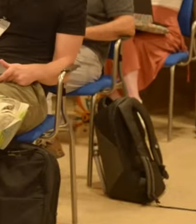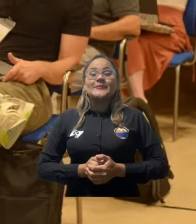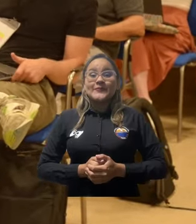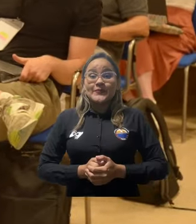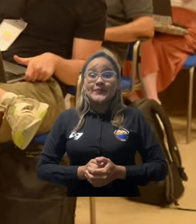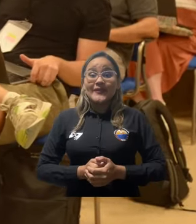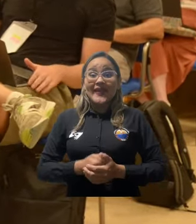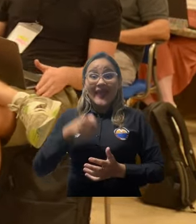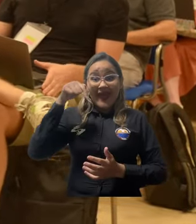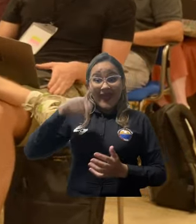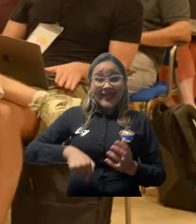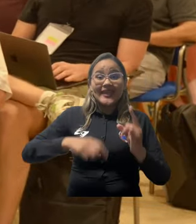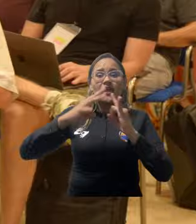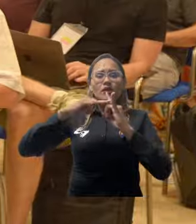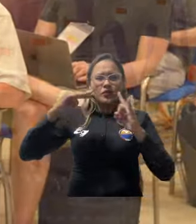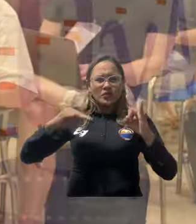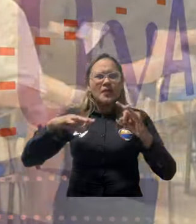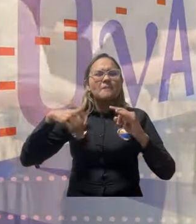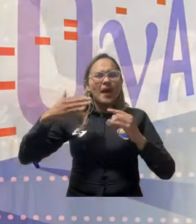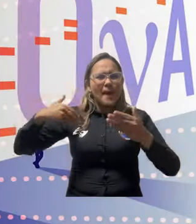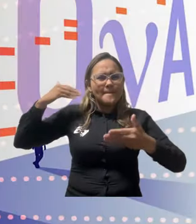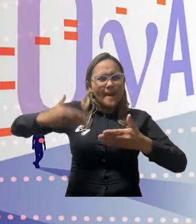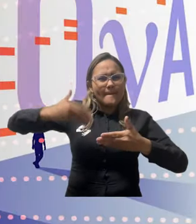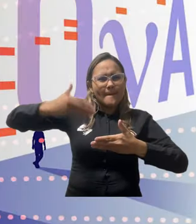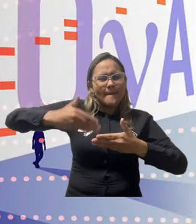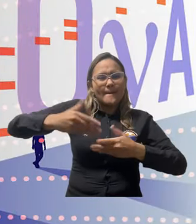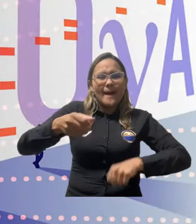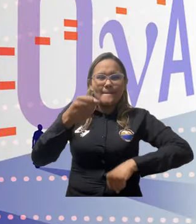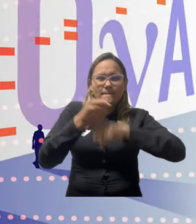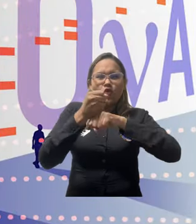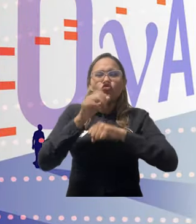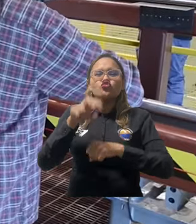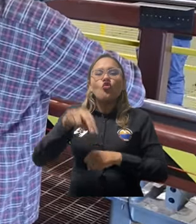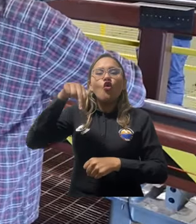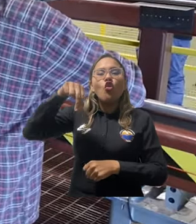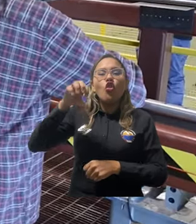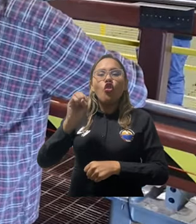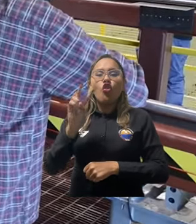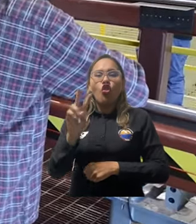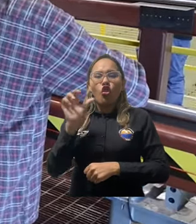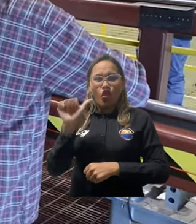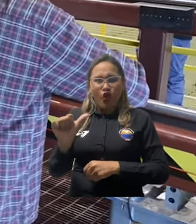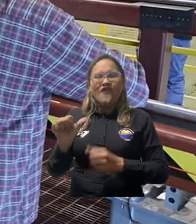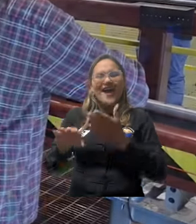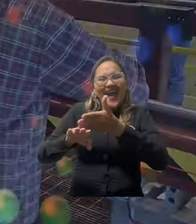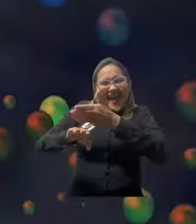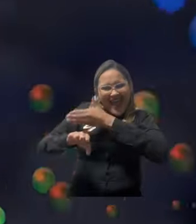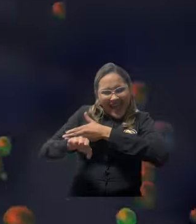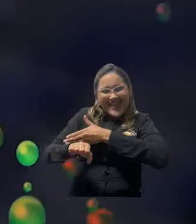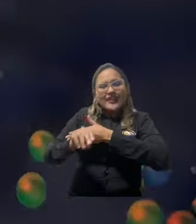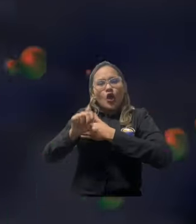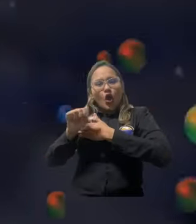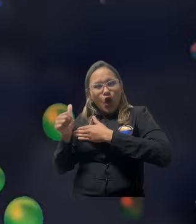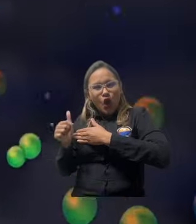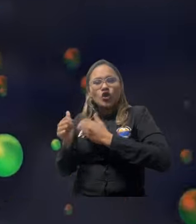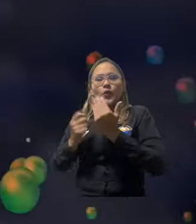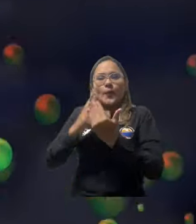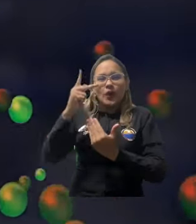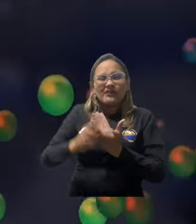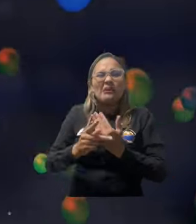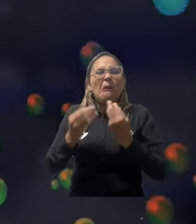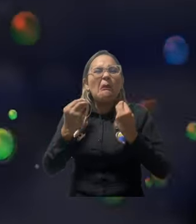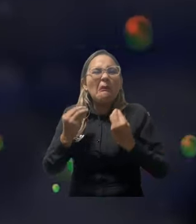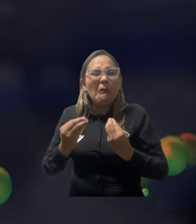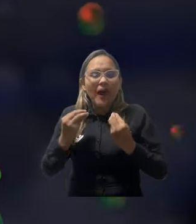Esta alma mater viene colaborando con el experimento NOVA, antecesor de DUNE, estudiando principalmente el